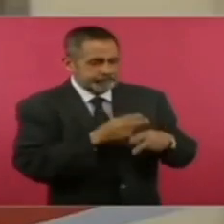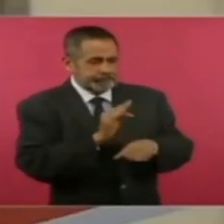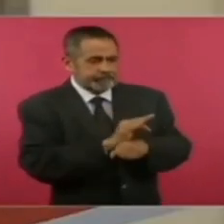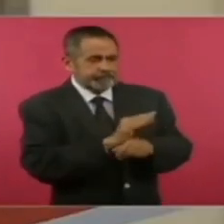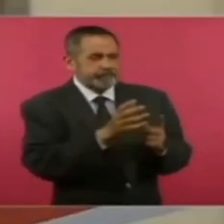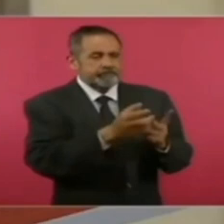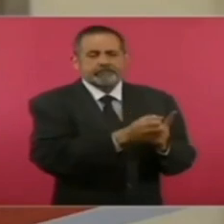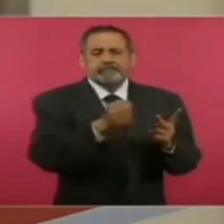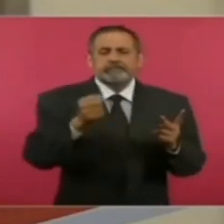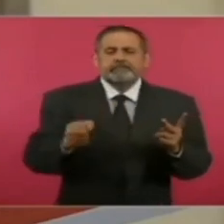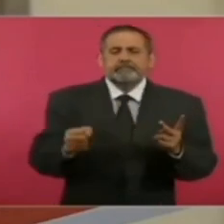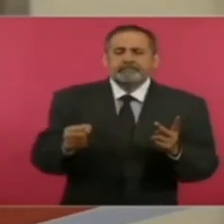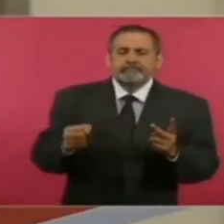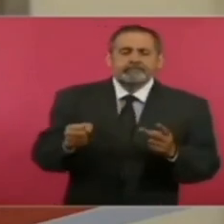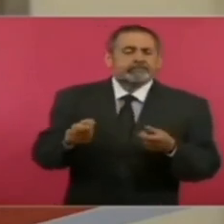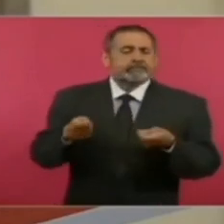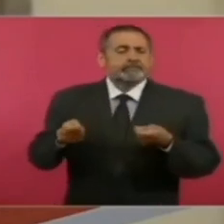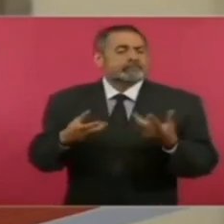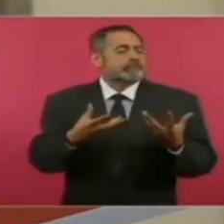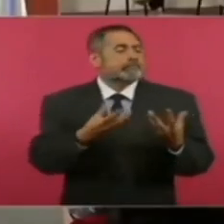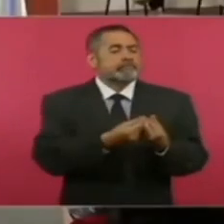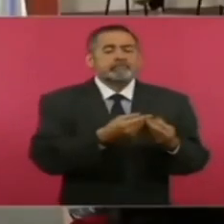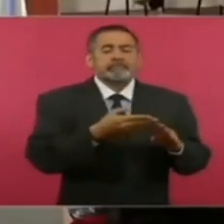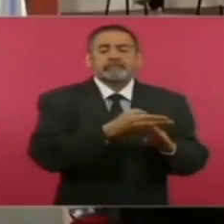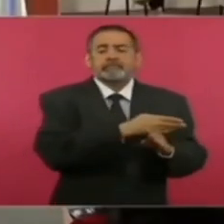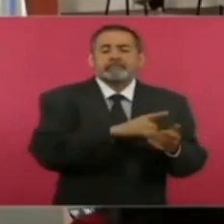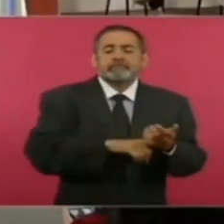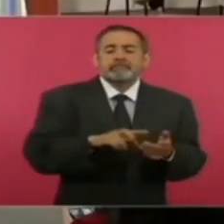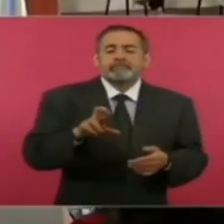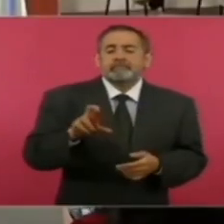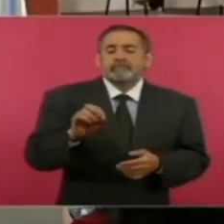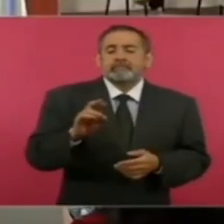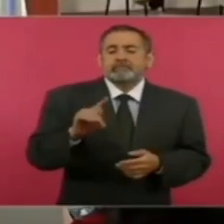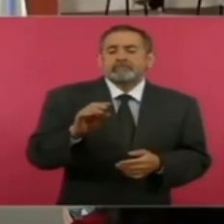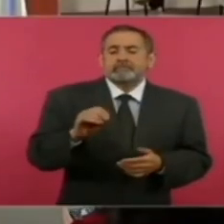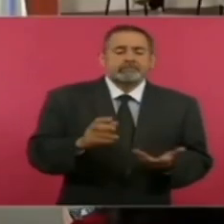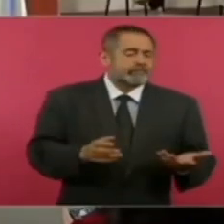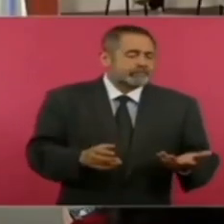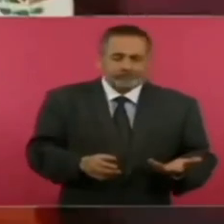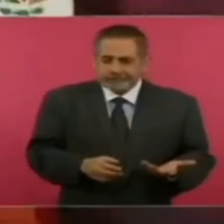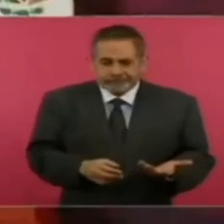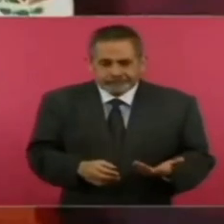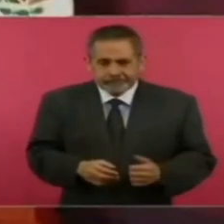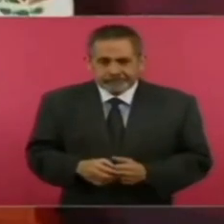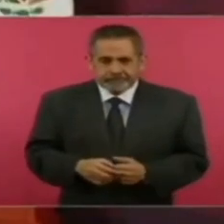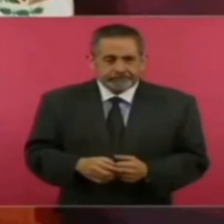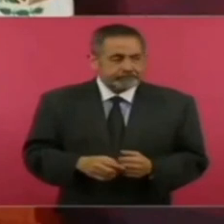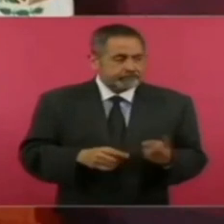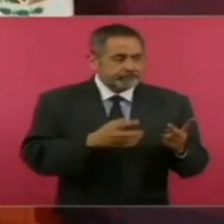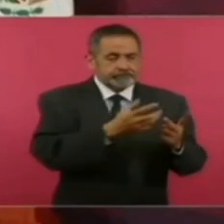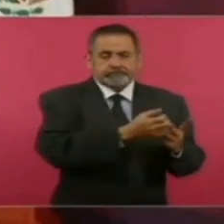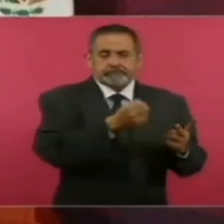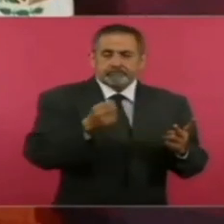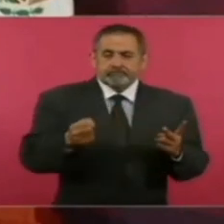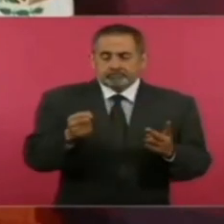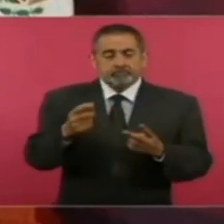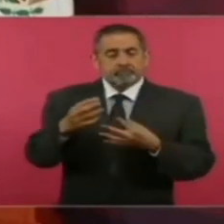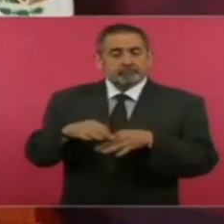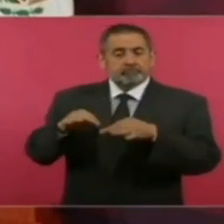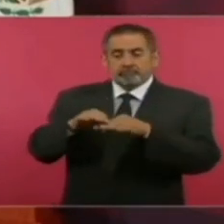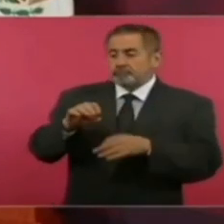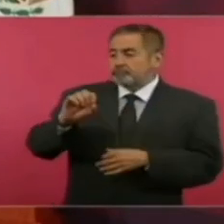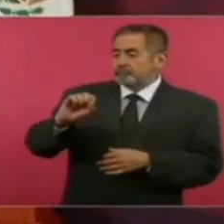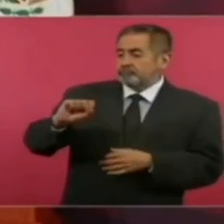trabajando con Roberto Hernández y la primera acción importante de